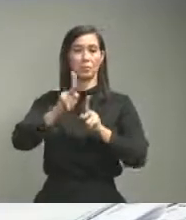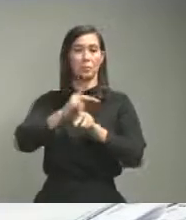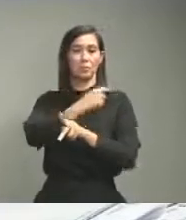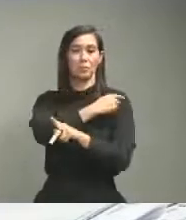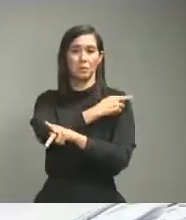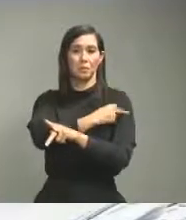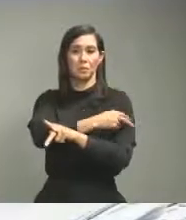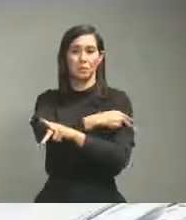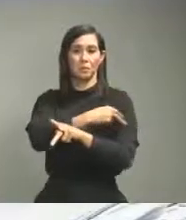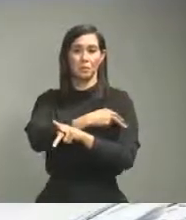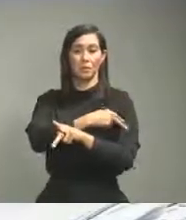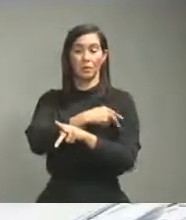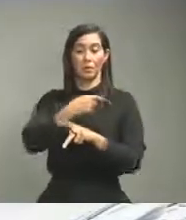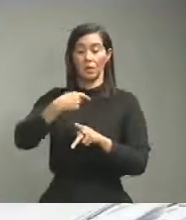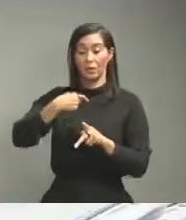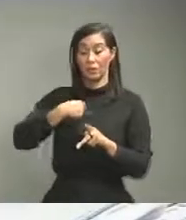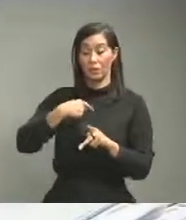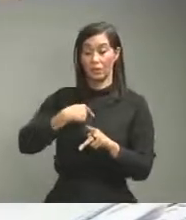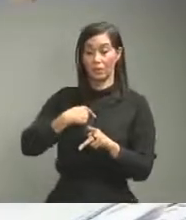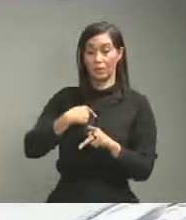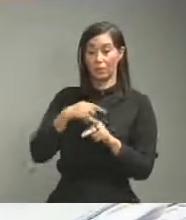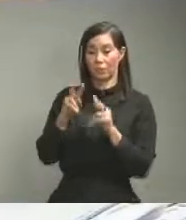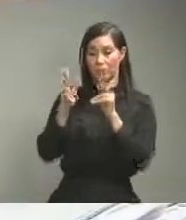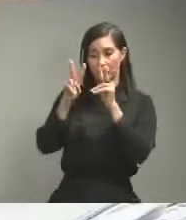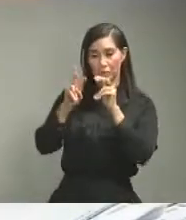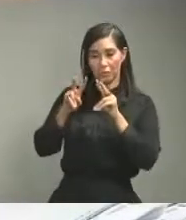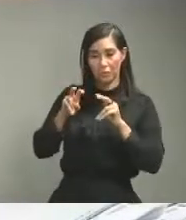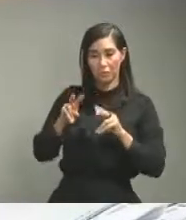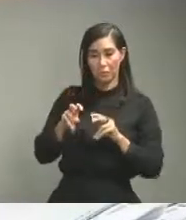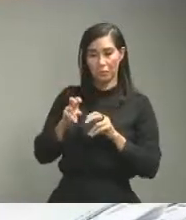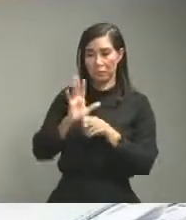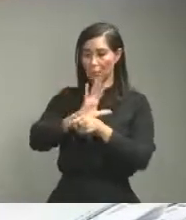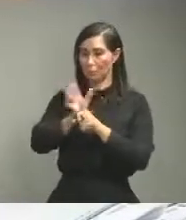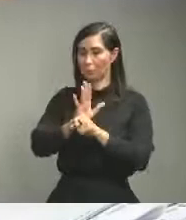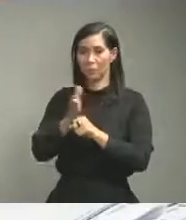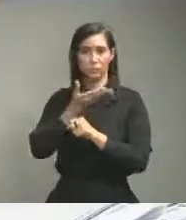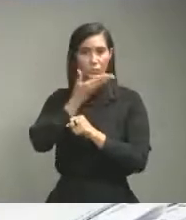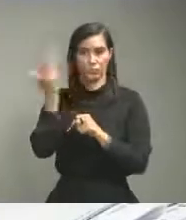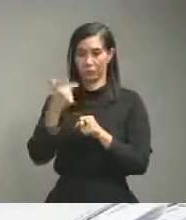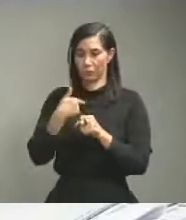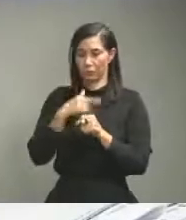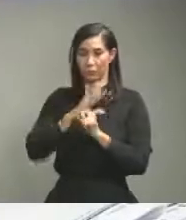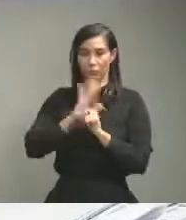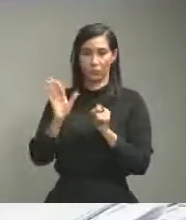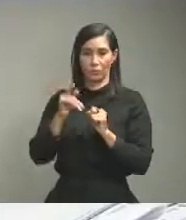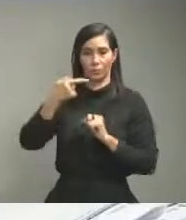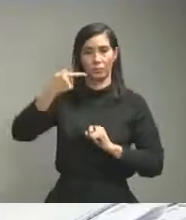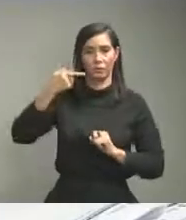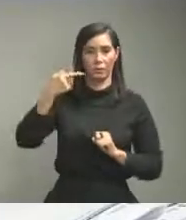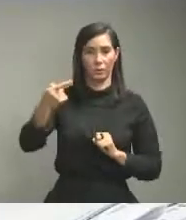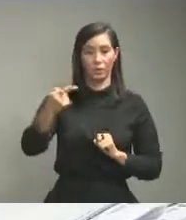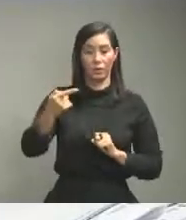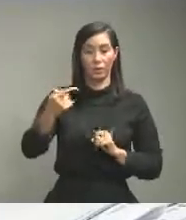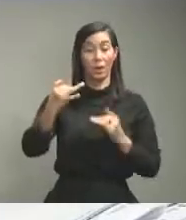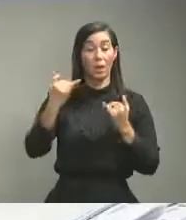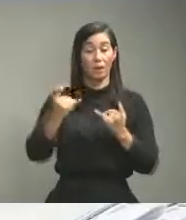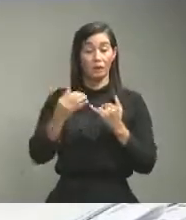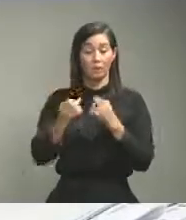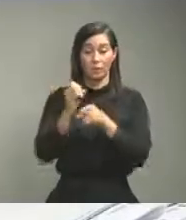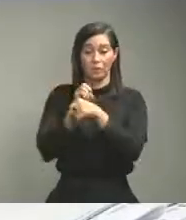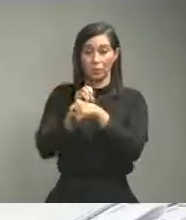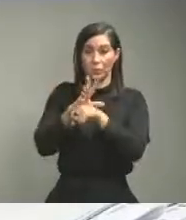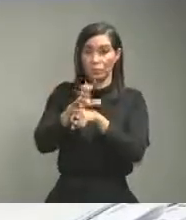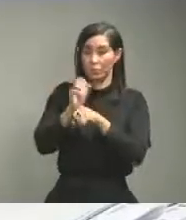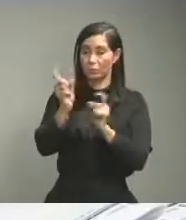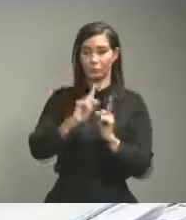sin embargo me he hecho la prueba y estoy bien estoy bien y no he sido contaminado a pesar de los